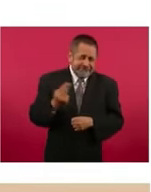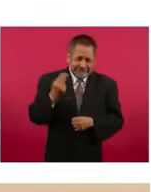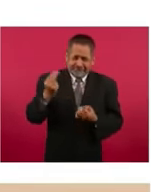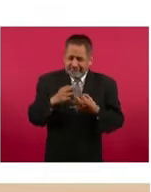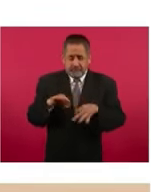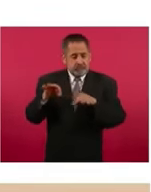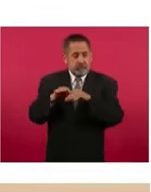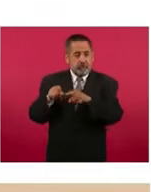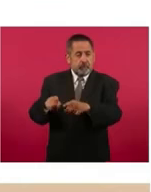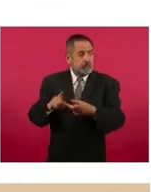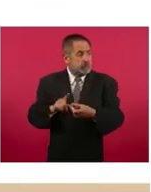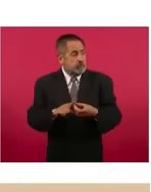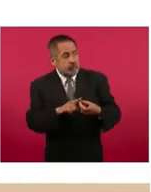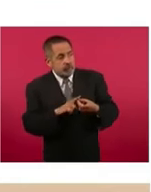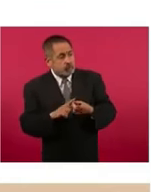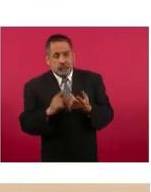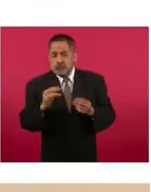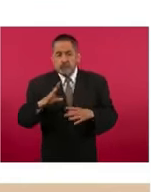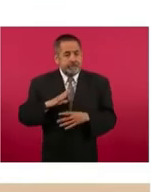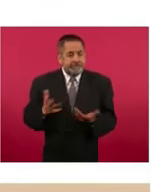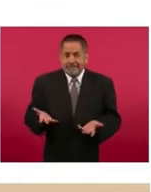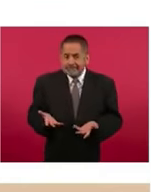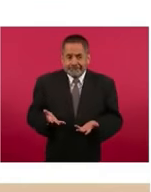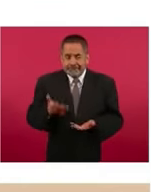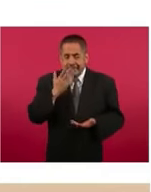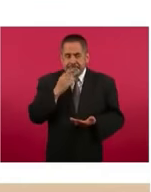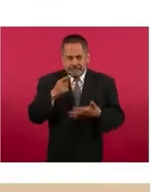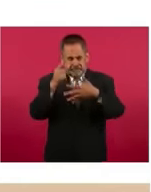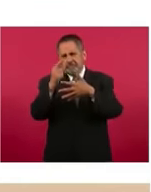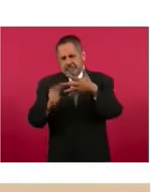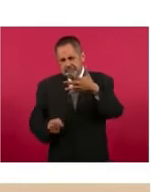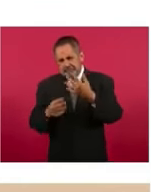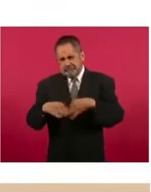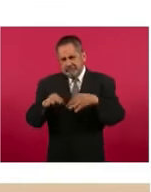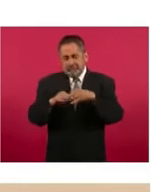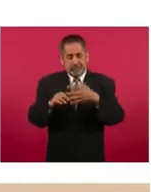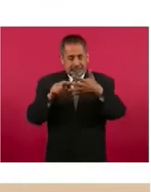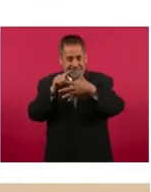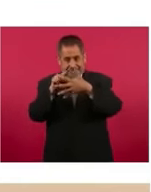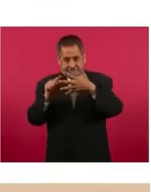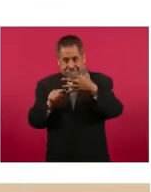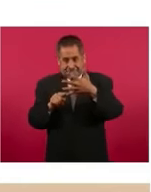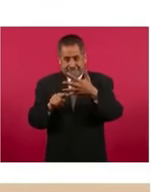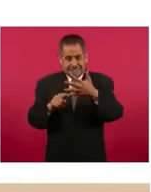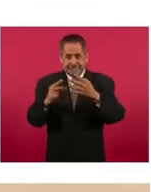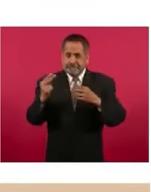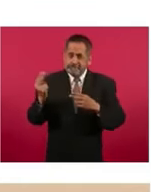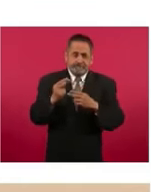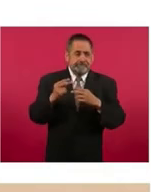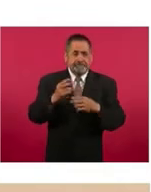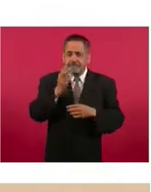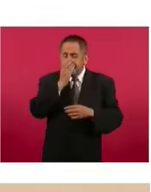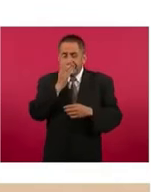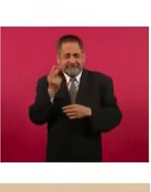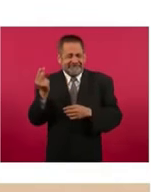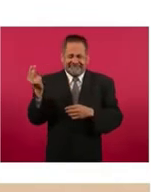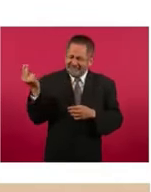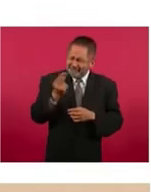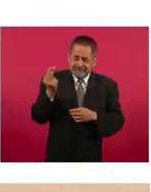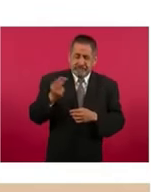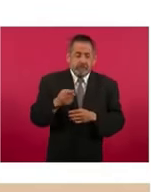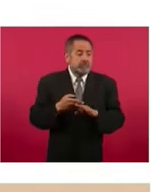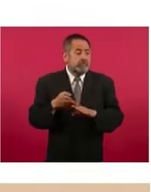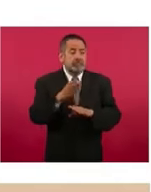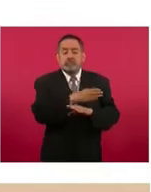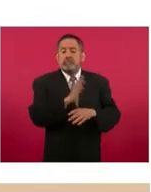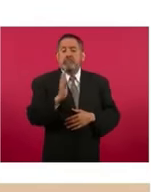de salud. Desde luego todas las especialidades son importantes, pero estas urgencias, anestesia, son de las que se dejaron